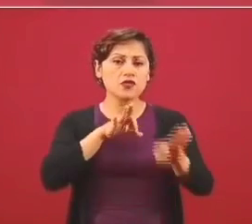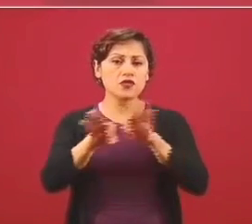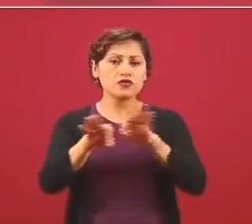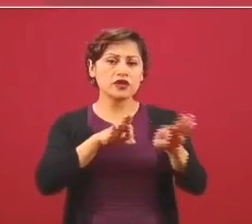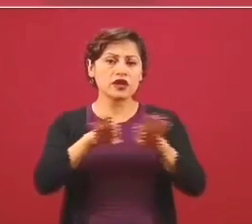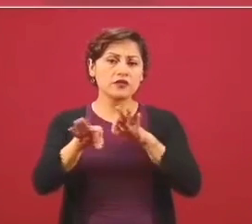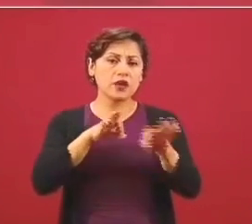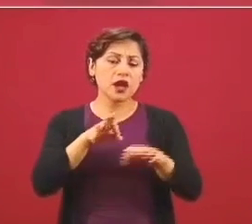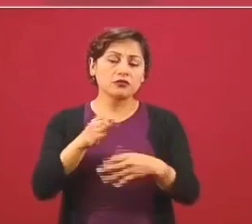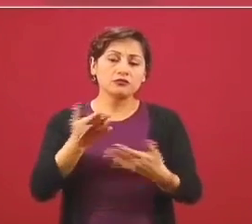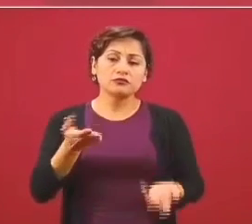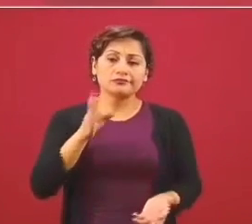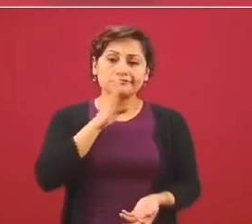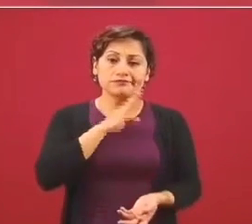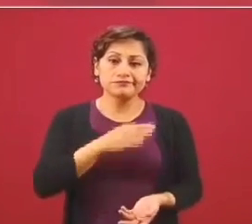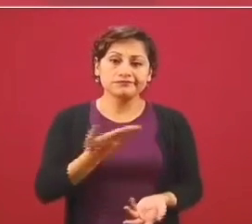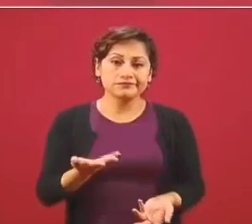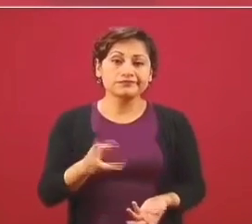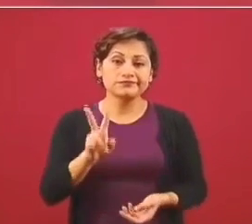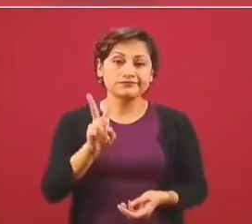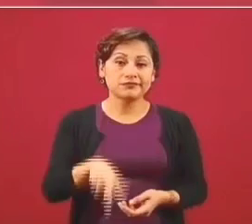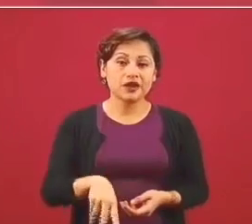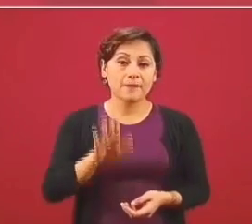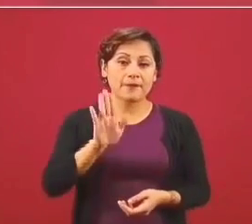toda claridad, con malas mañas. Entonces,